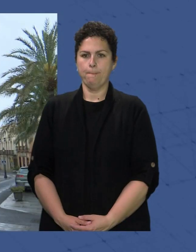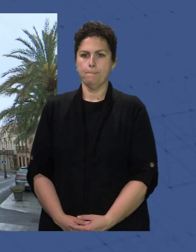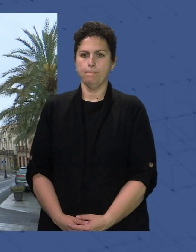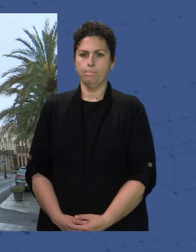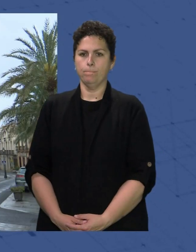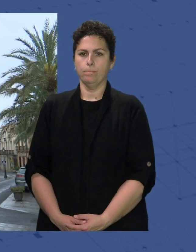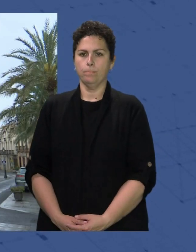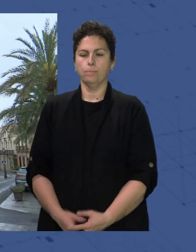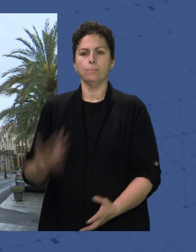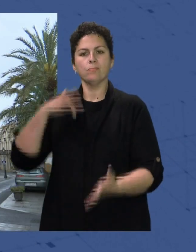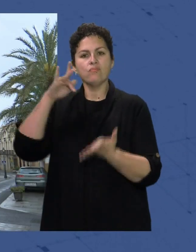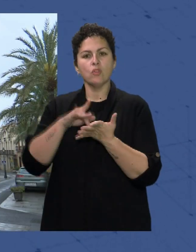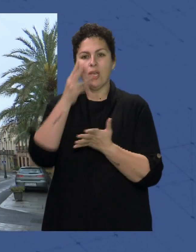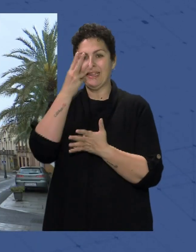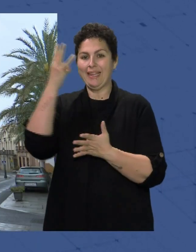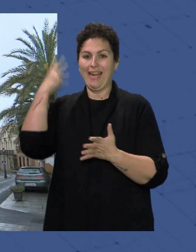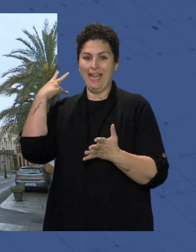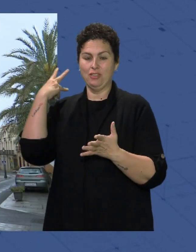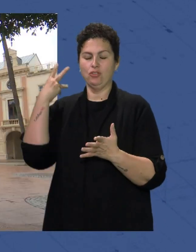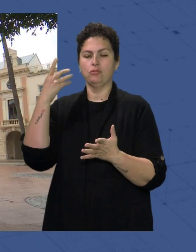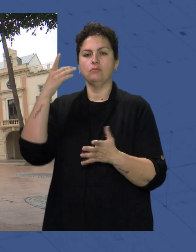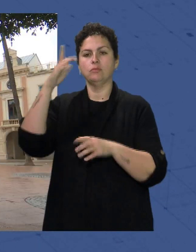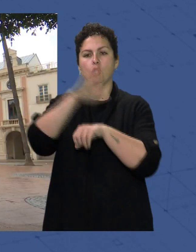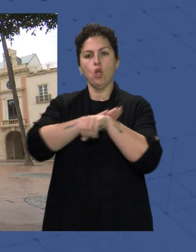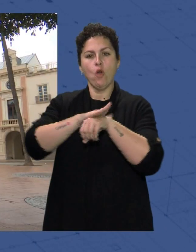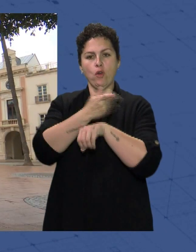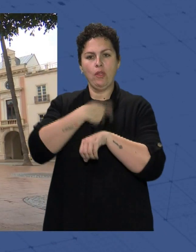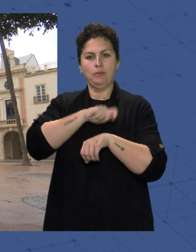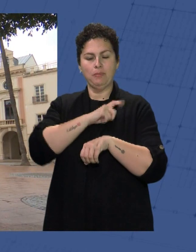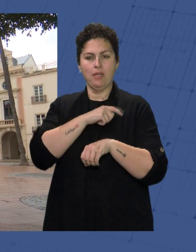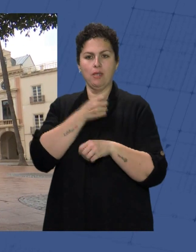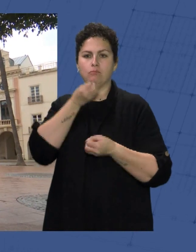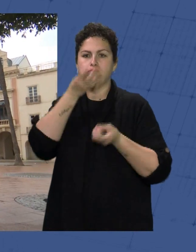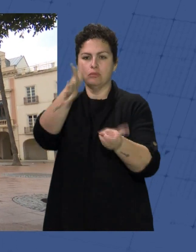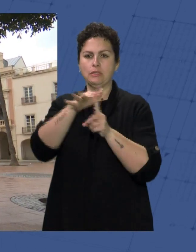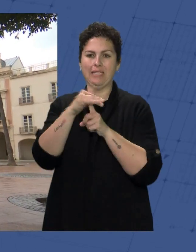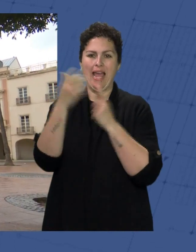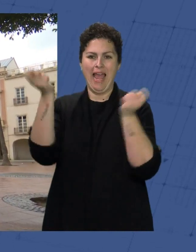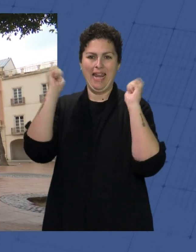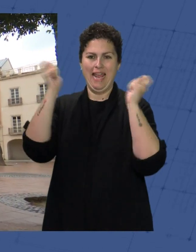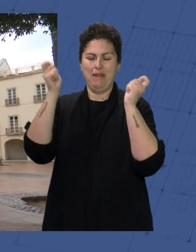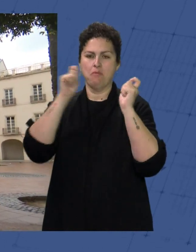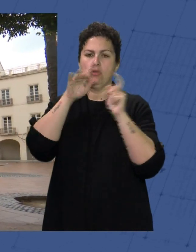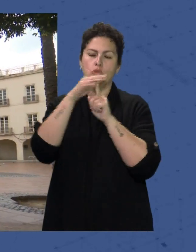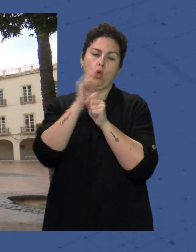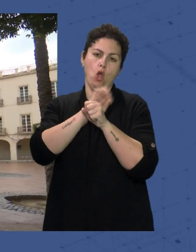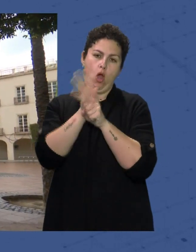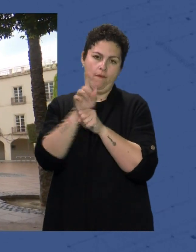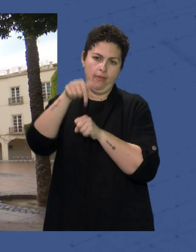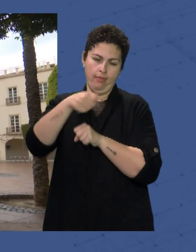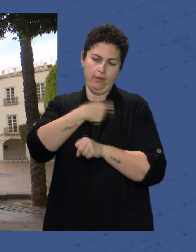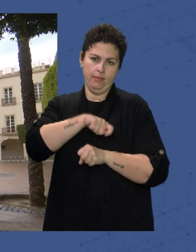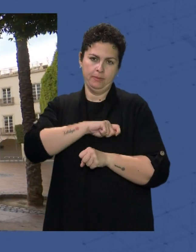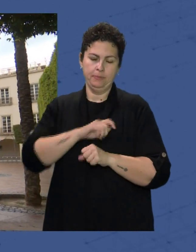Se cumplen Tres años Desde que el gobierno De España Decretara el estado De alarma Debido a la situación De COVID En nuestro país